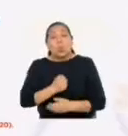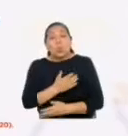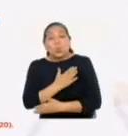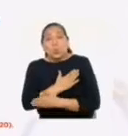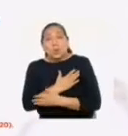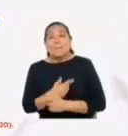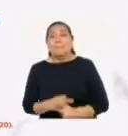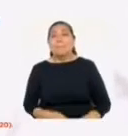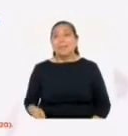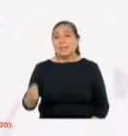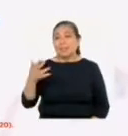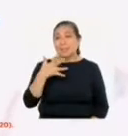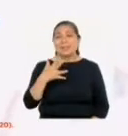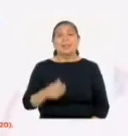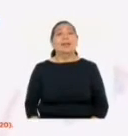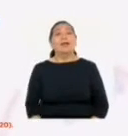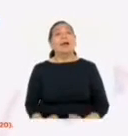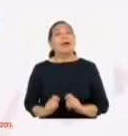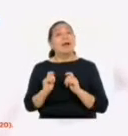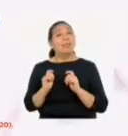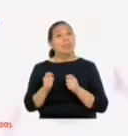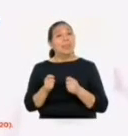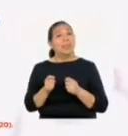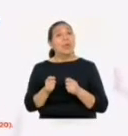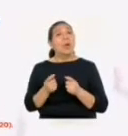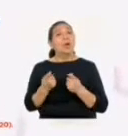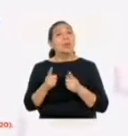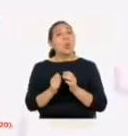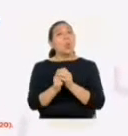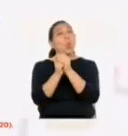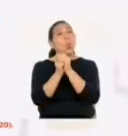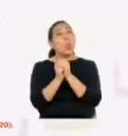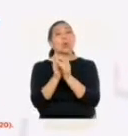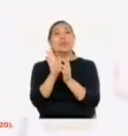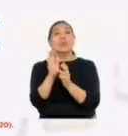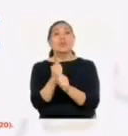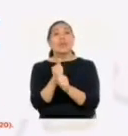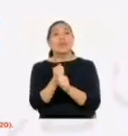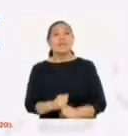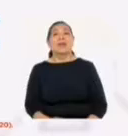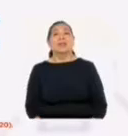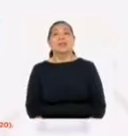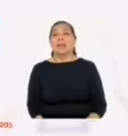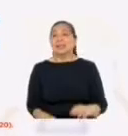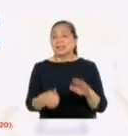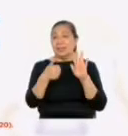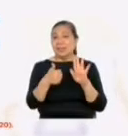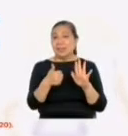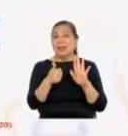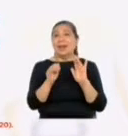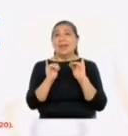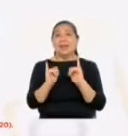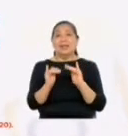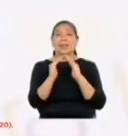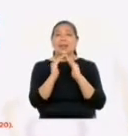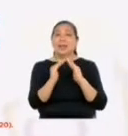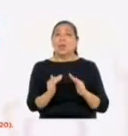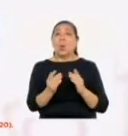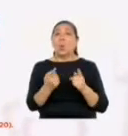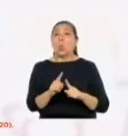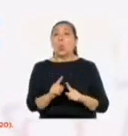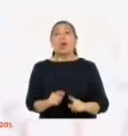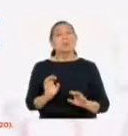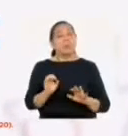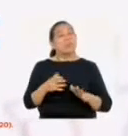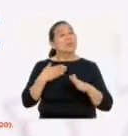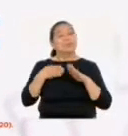de los hijos. Cinco, dar preferencia a la oración y al trabajo. Seis, quedarse en casa